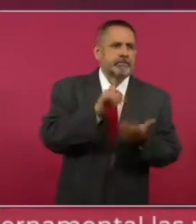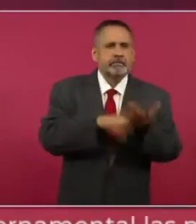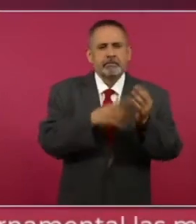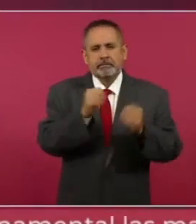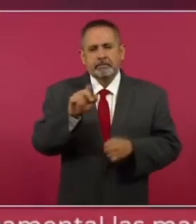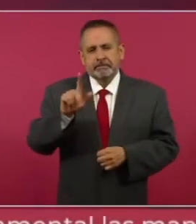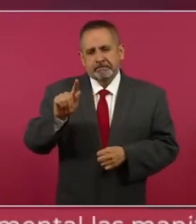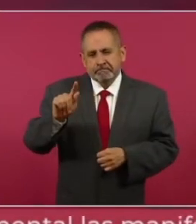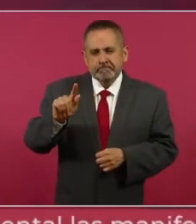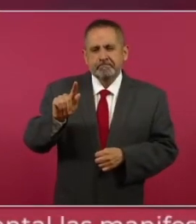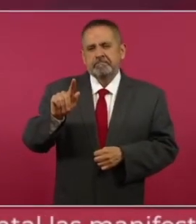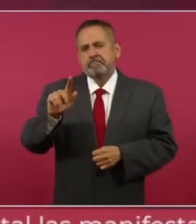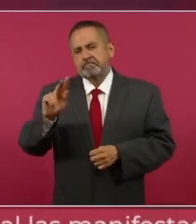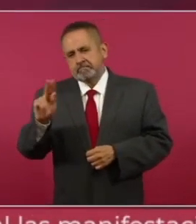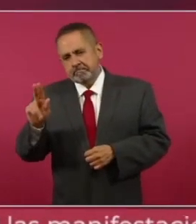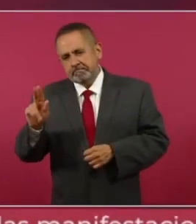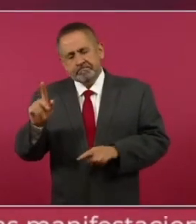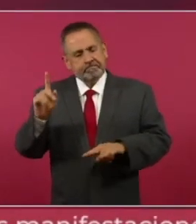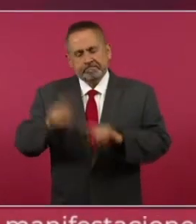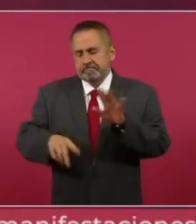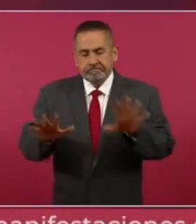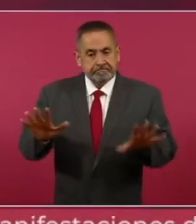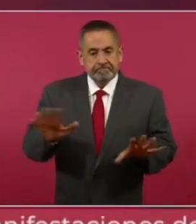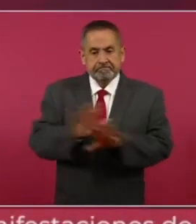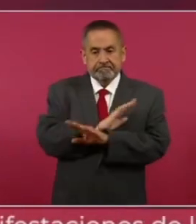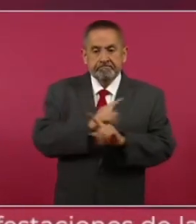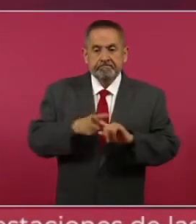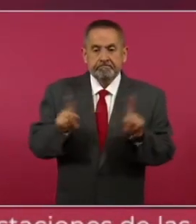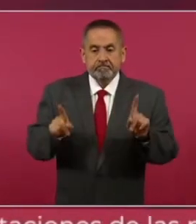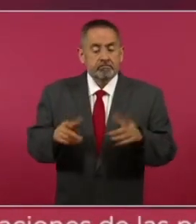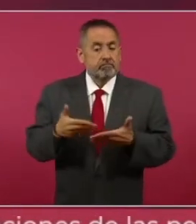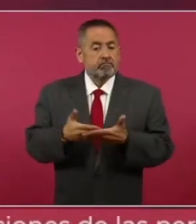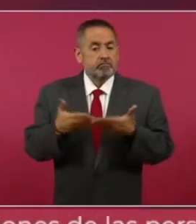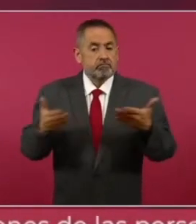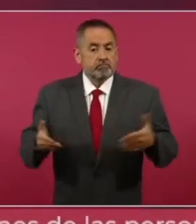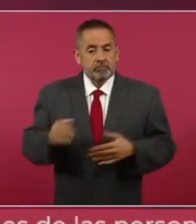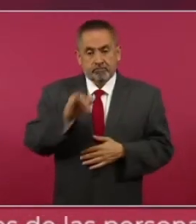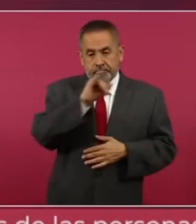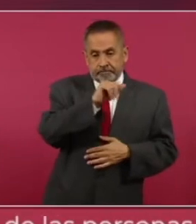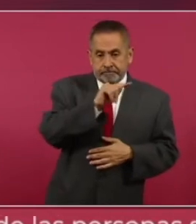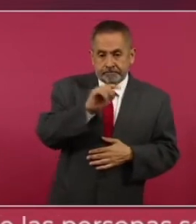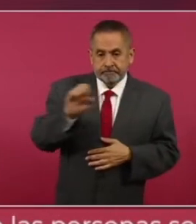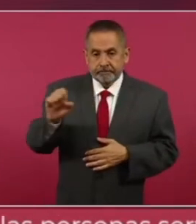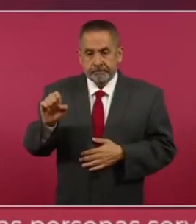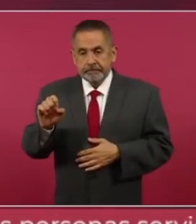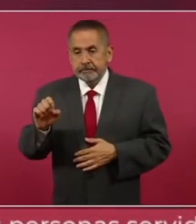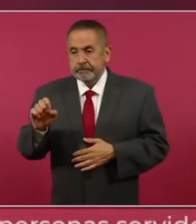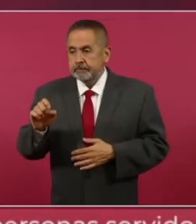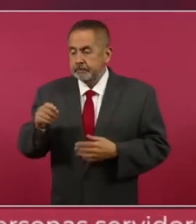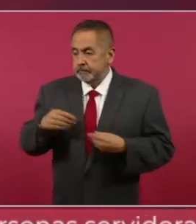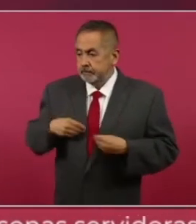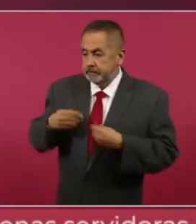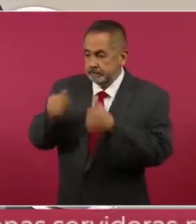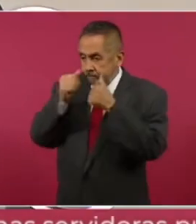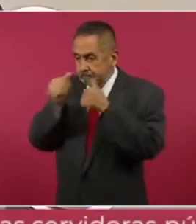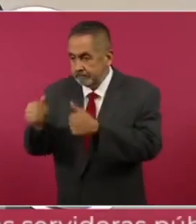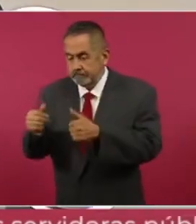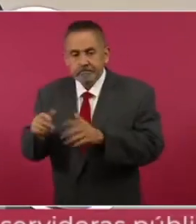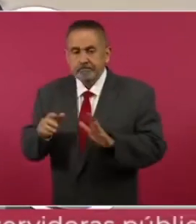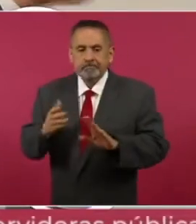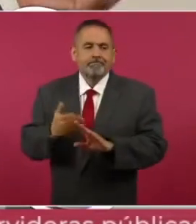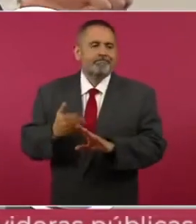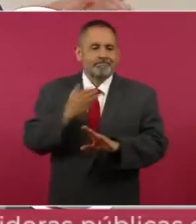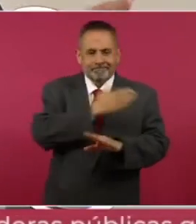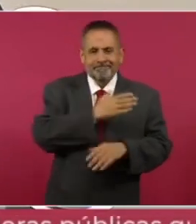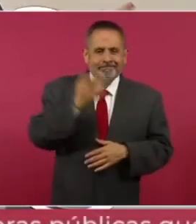80, y ya el servicio no lo presta propiamente el Issste. Como decía el